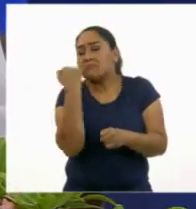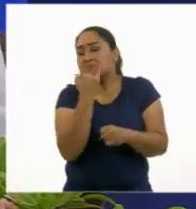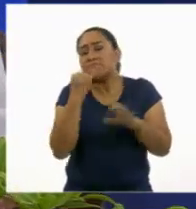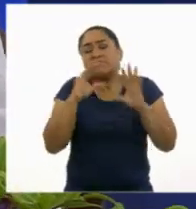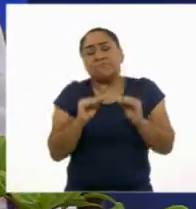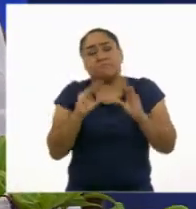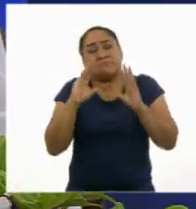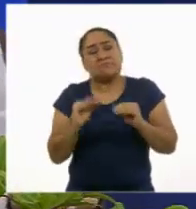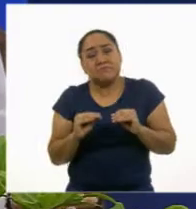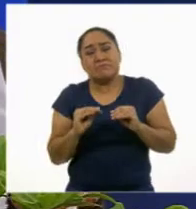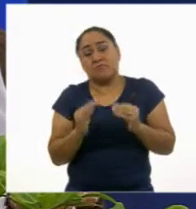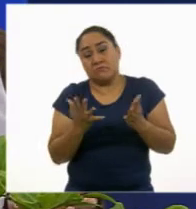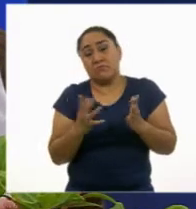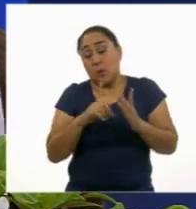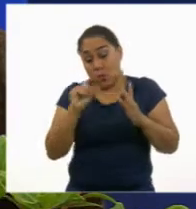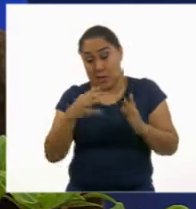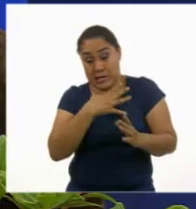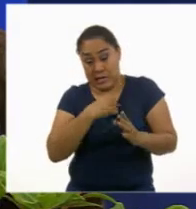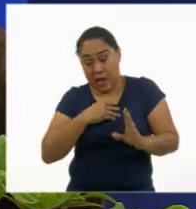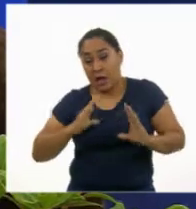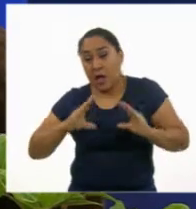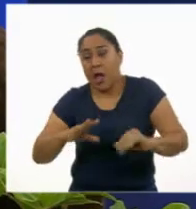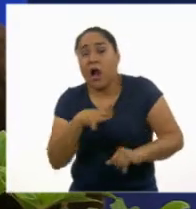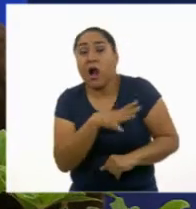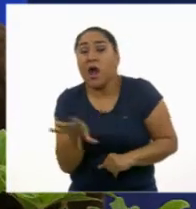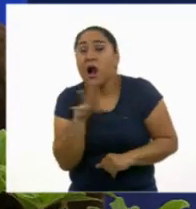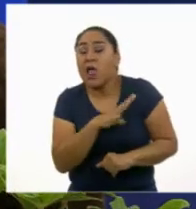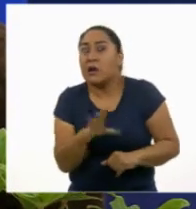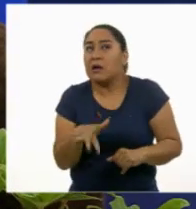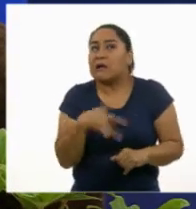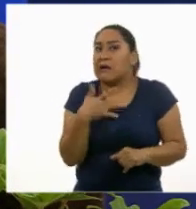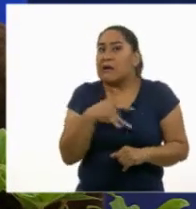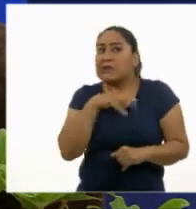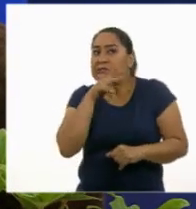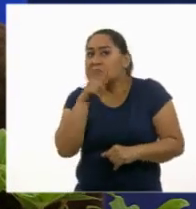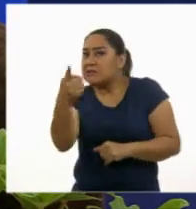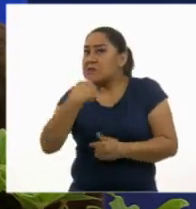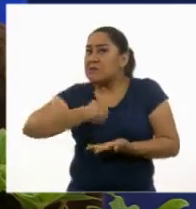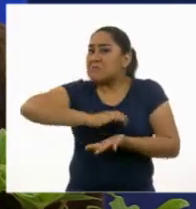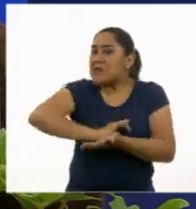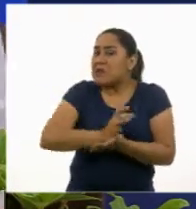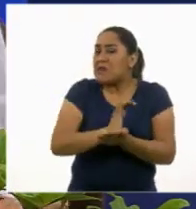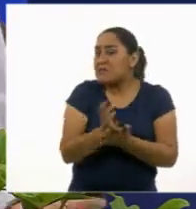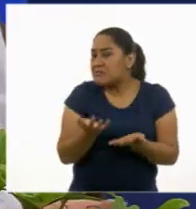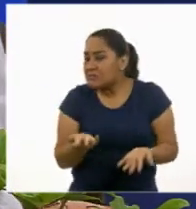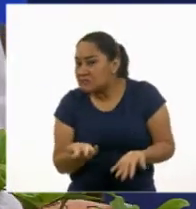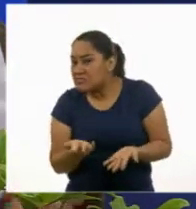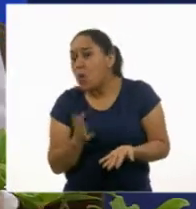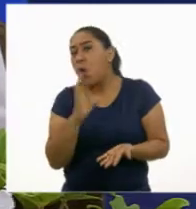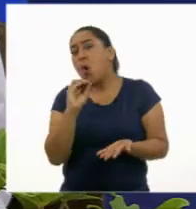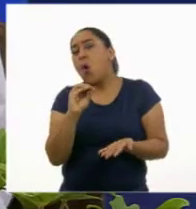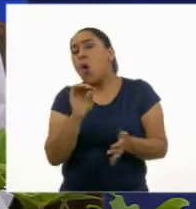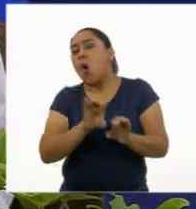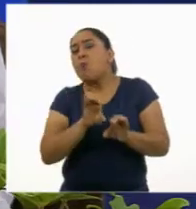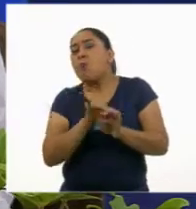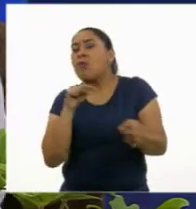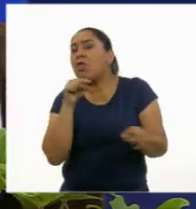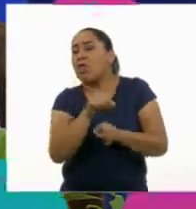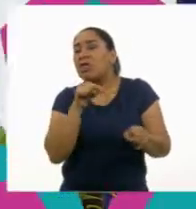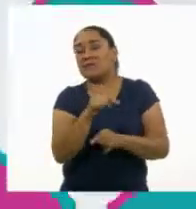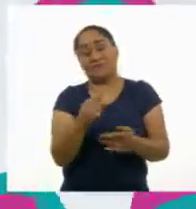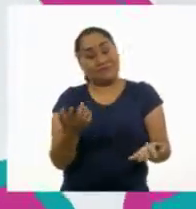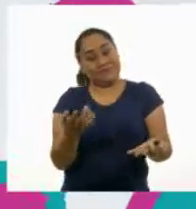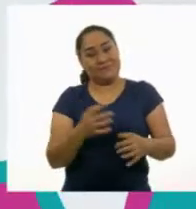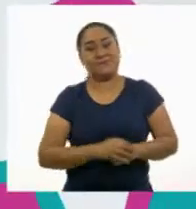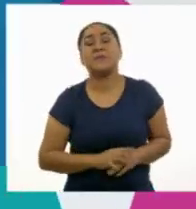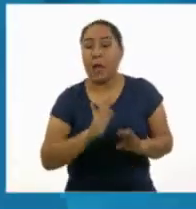hablan y no le enseñan a sus hijos debido a que tienen temor de que sean discriminados. O a que reciban un maltrato. Y ahora